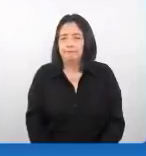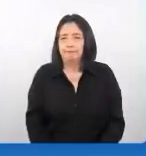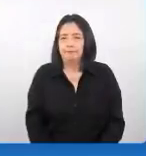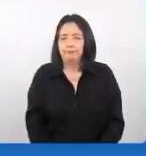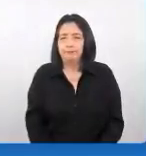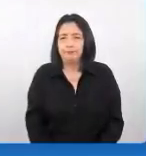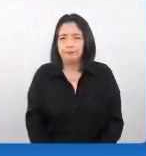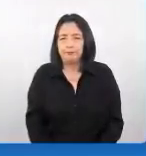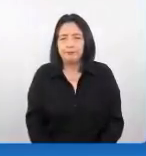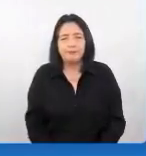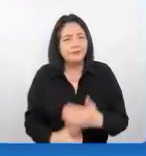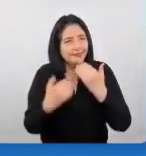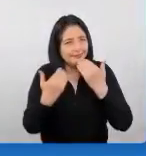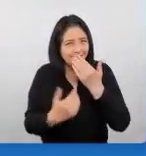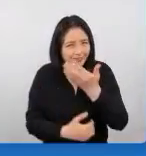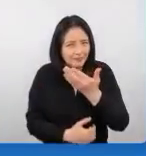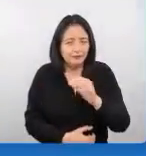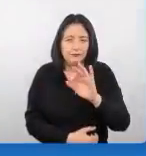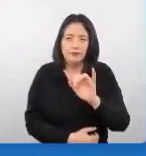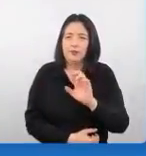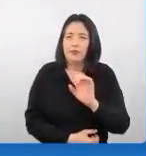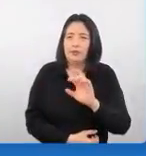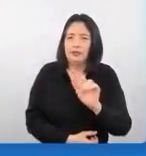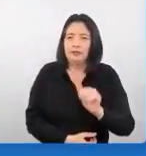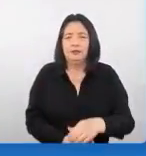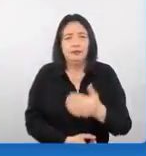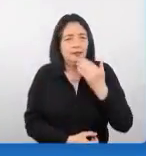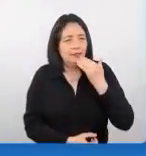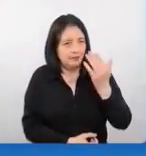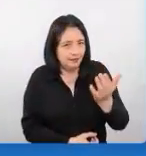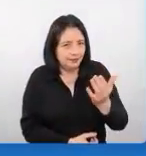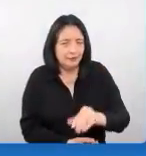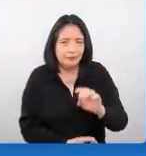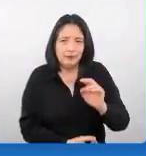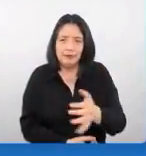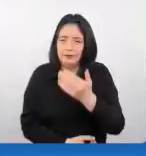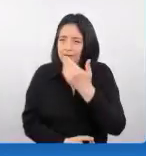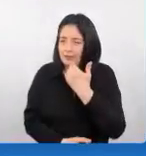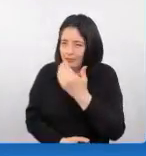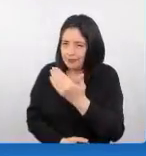gracias a Jerela gracias Majo gracias Cintia gracias